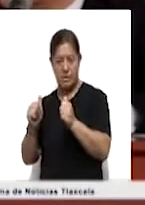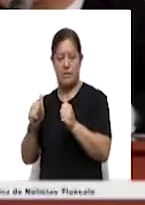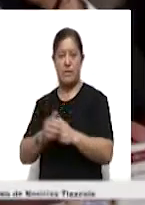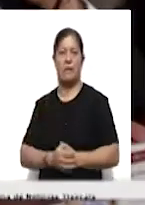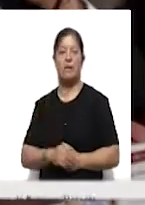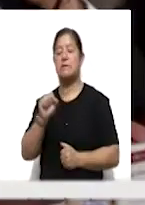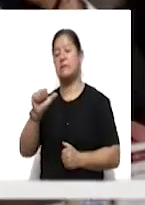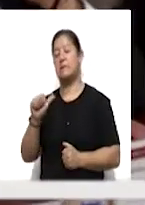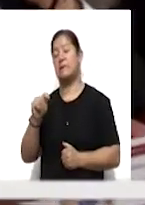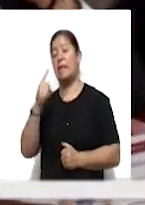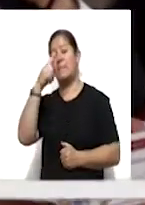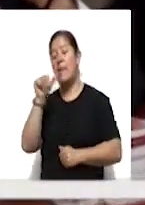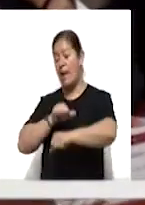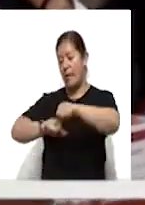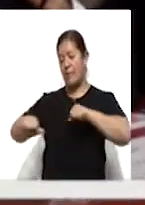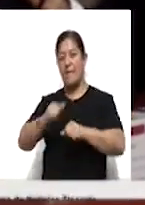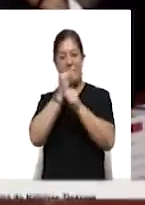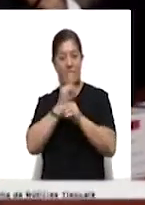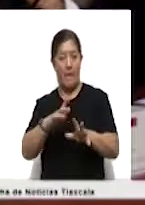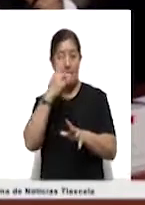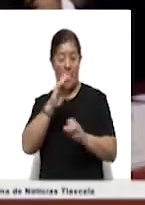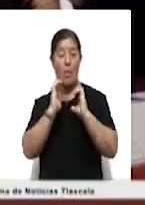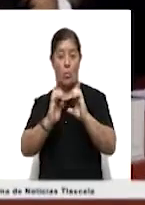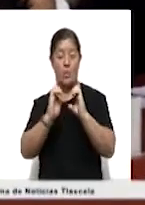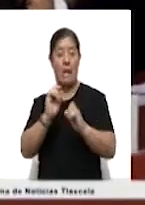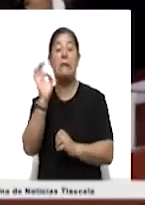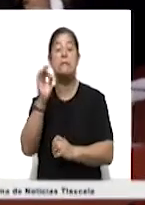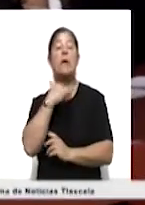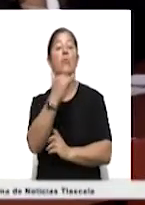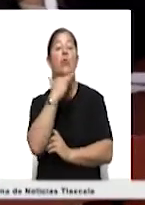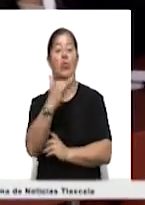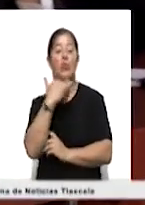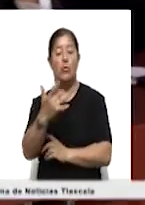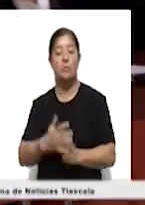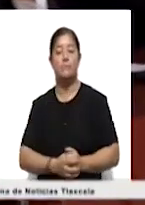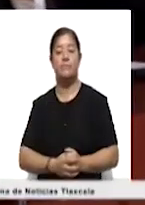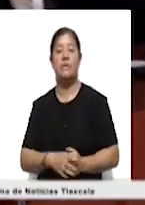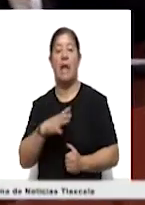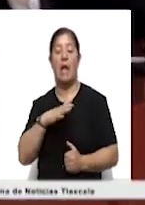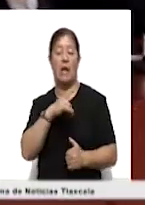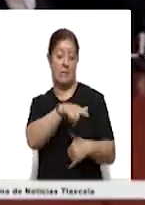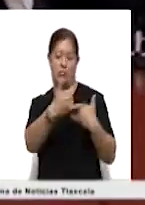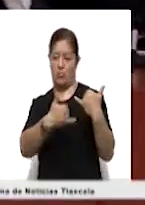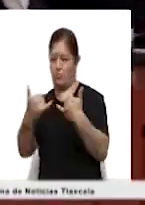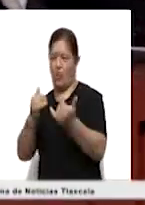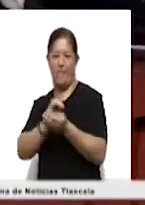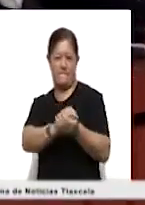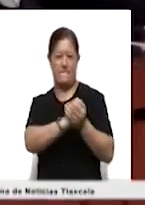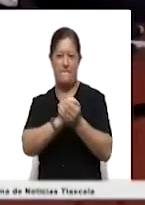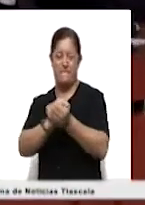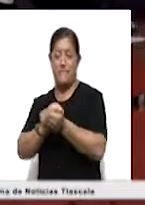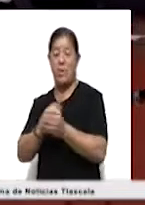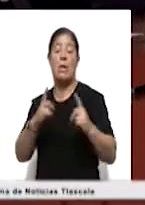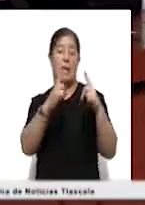para el intercambio de información a fin de prevenir y combatir posibles actos de corrupción vinculados con juegos con apuestas y sorteos, iglesias,